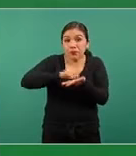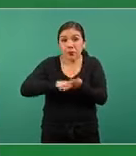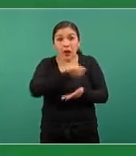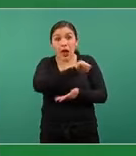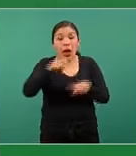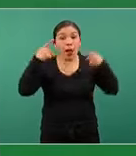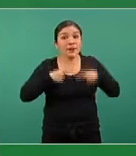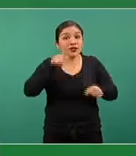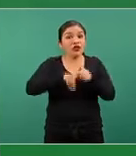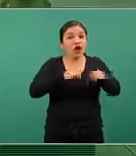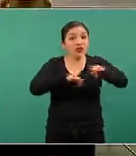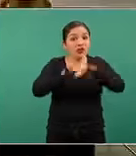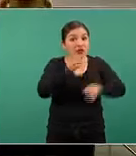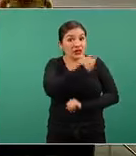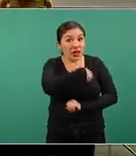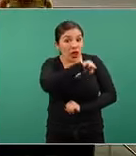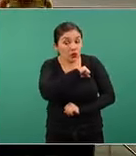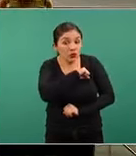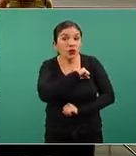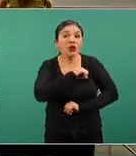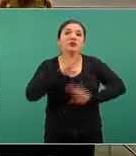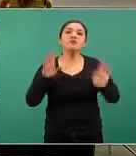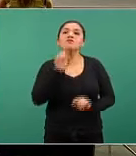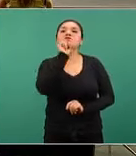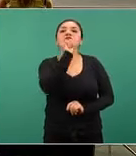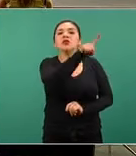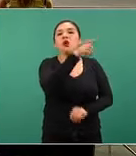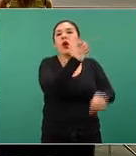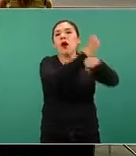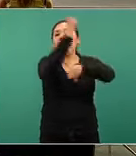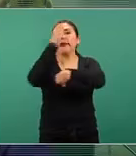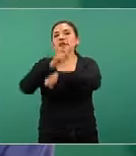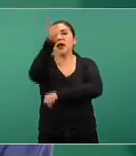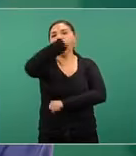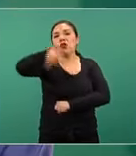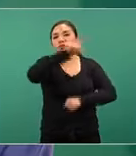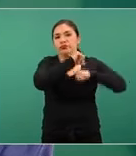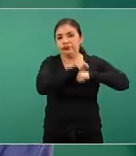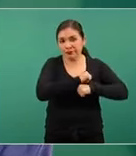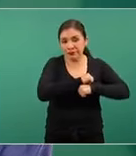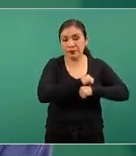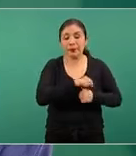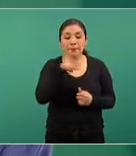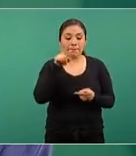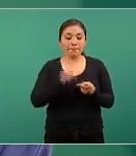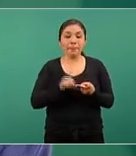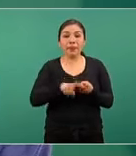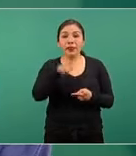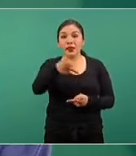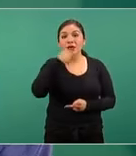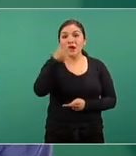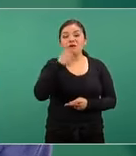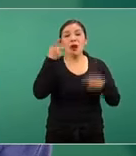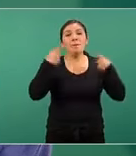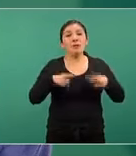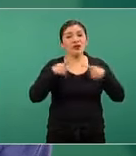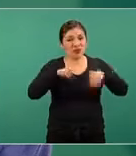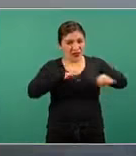este caso de las Secretarías de Salud, en las entidades federativas? Respecto a el personal de salud